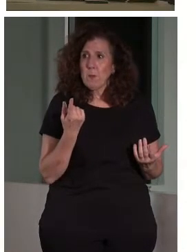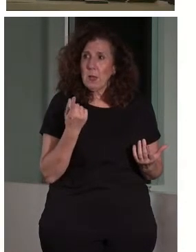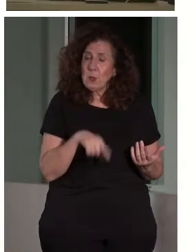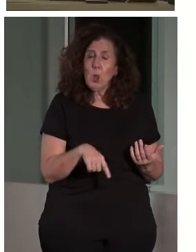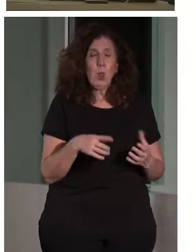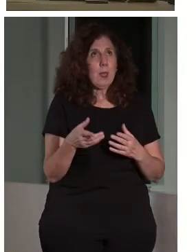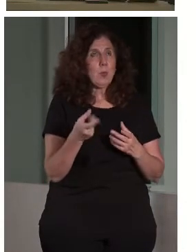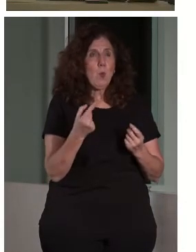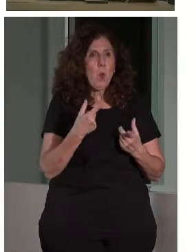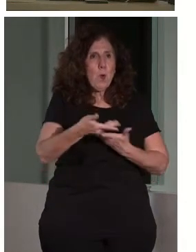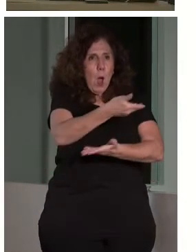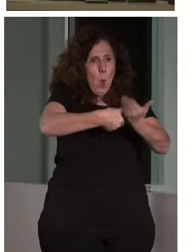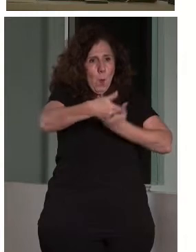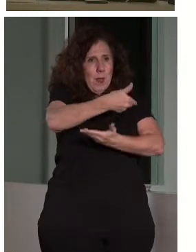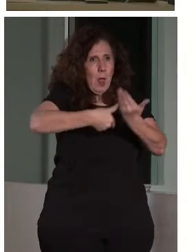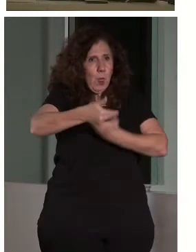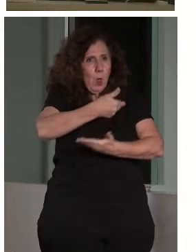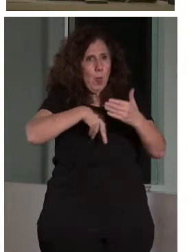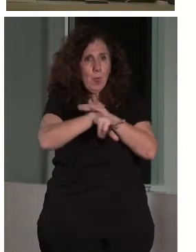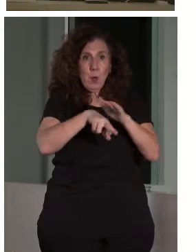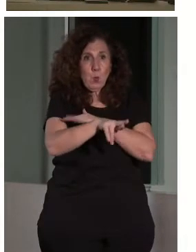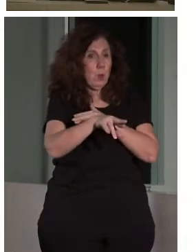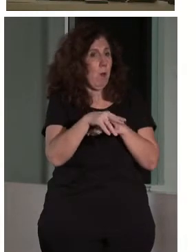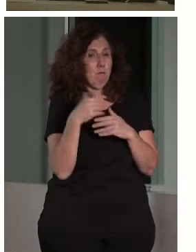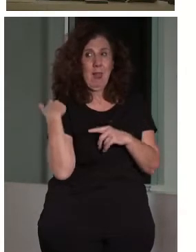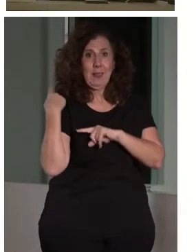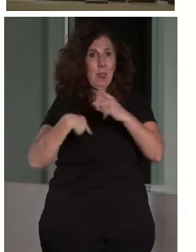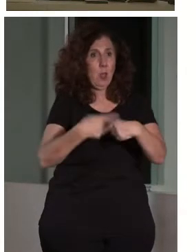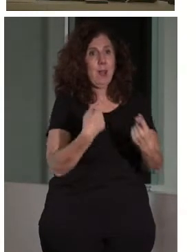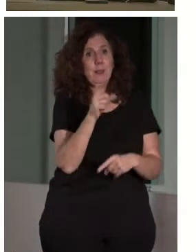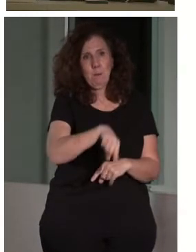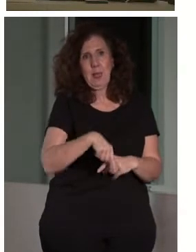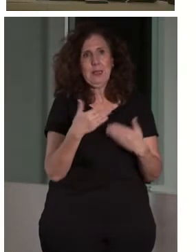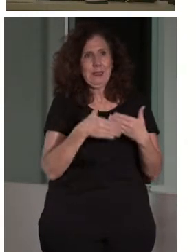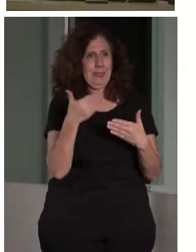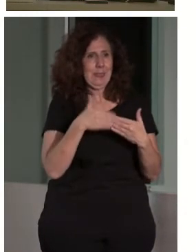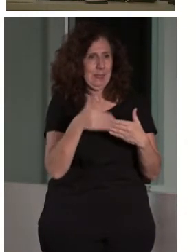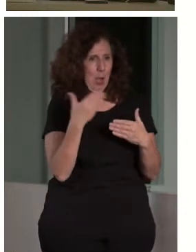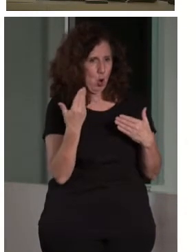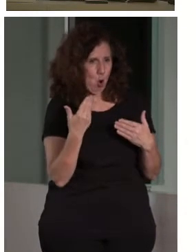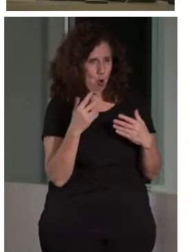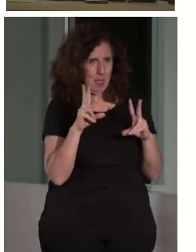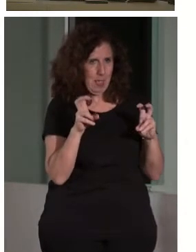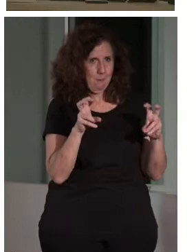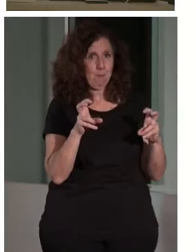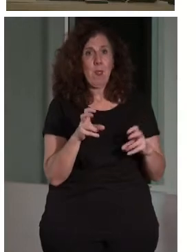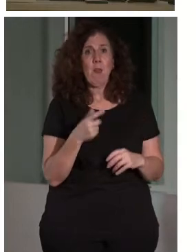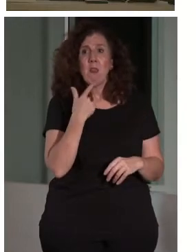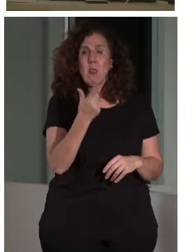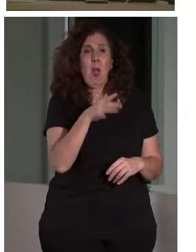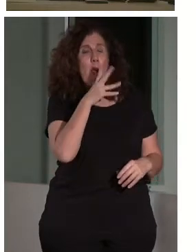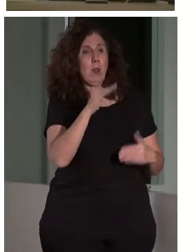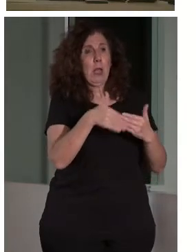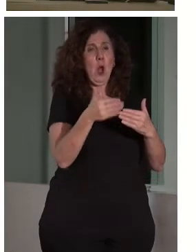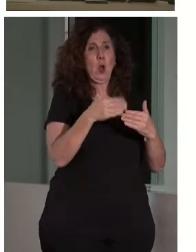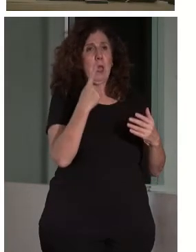combinación de recursos tradicionales y tecnología. Y voy acabando. Hay ahora una discusión entre los defensores de que la tecnología es la panacea, lo